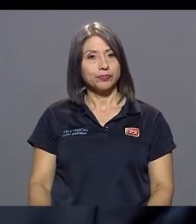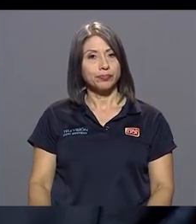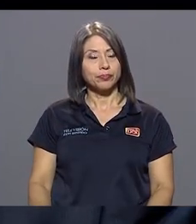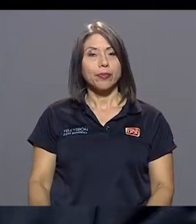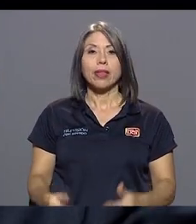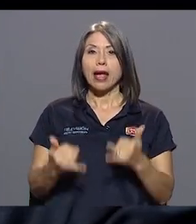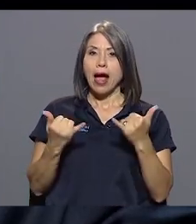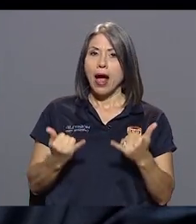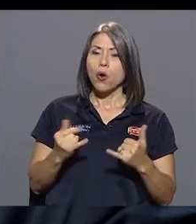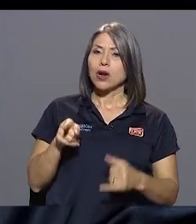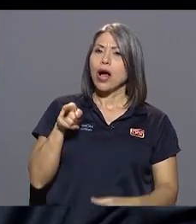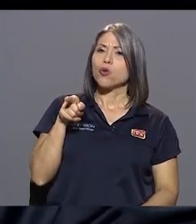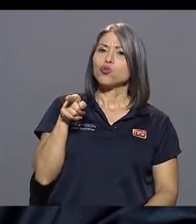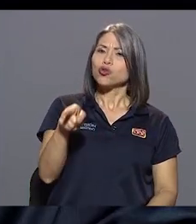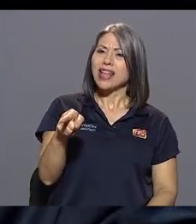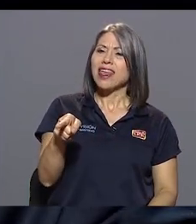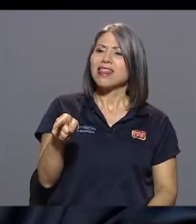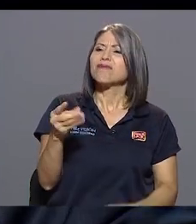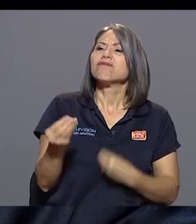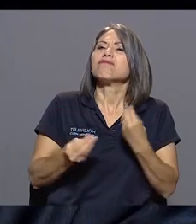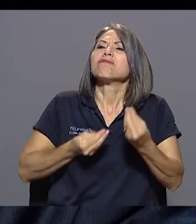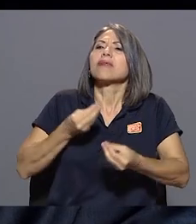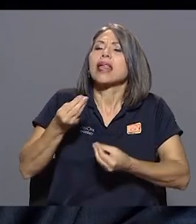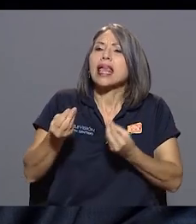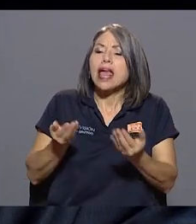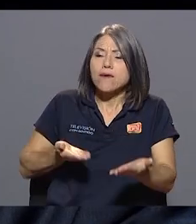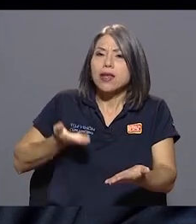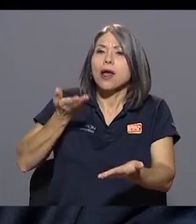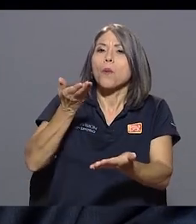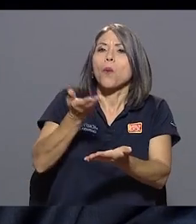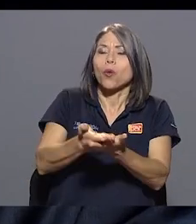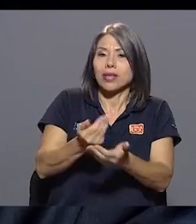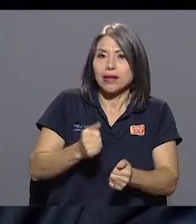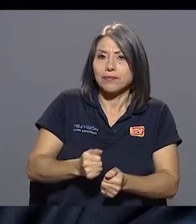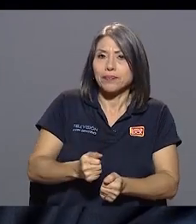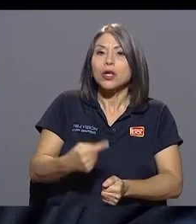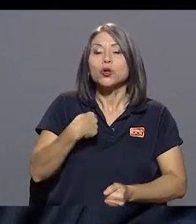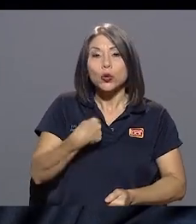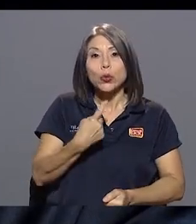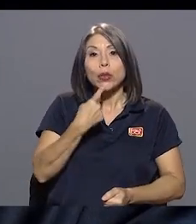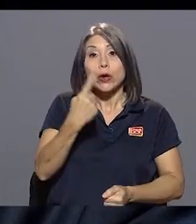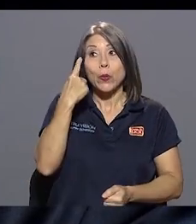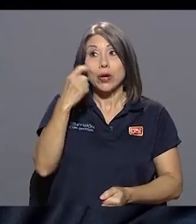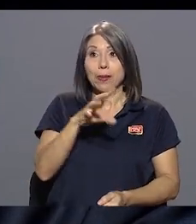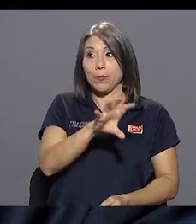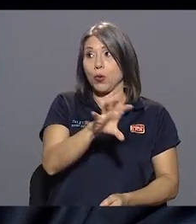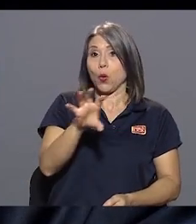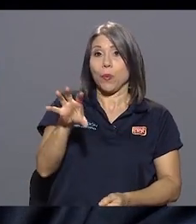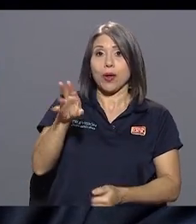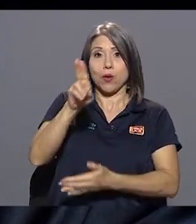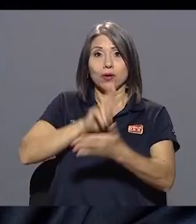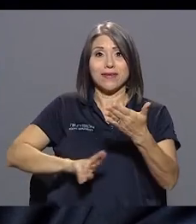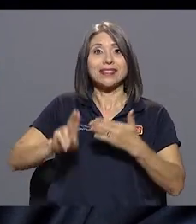¿qué viene a aportar usted? Lo digo desde la posibilidad de que en la propia universidad se sienta, sí el liderazgo, pero también